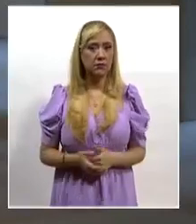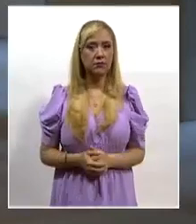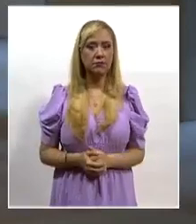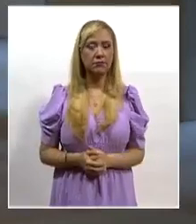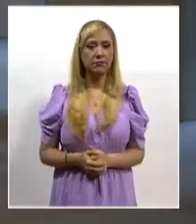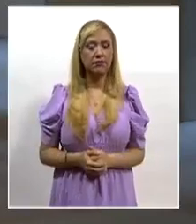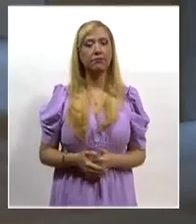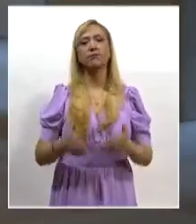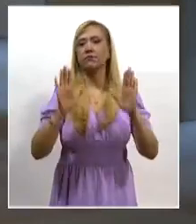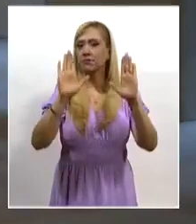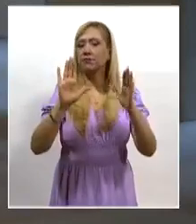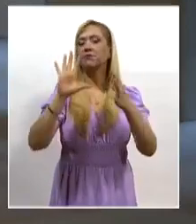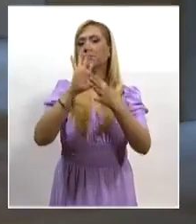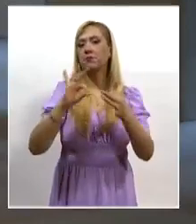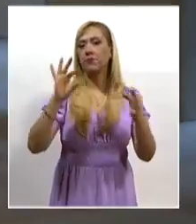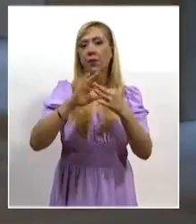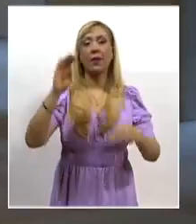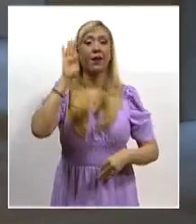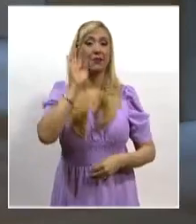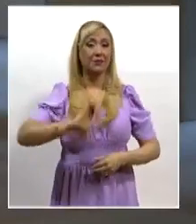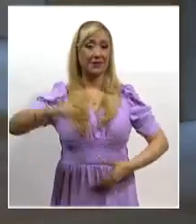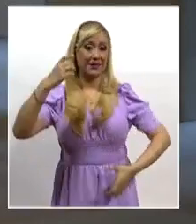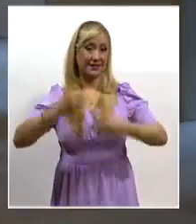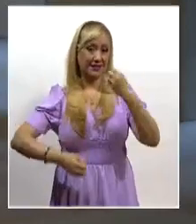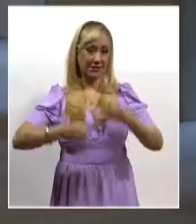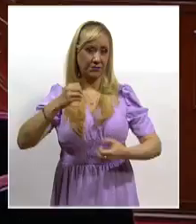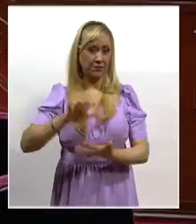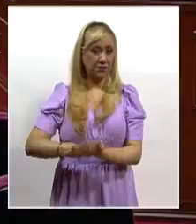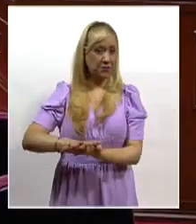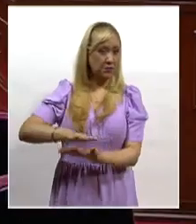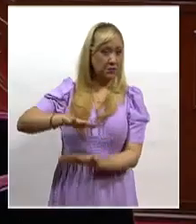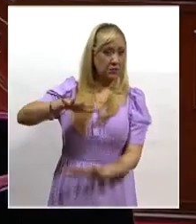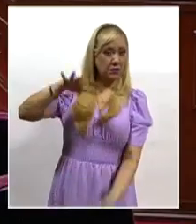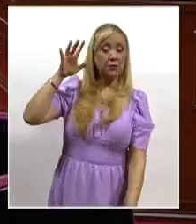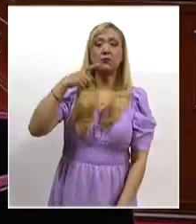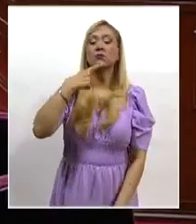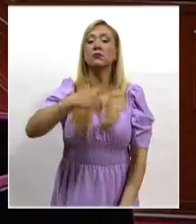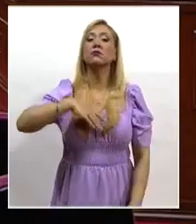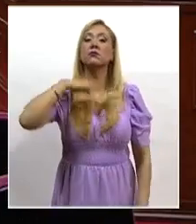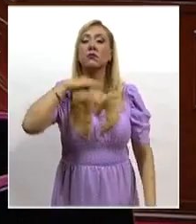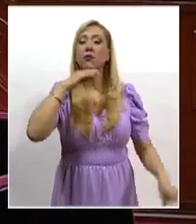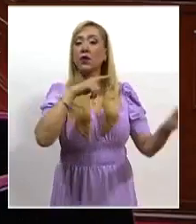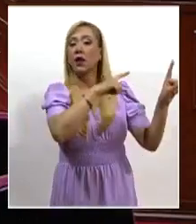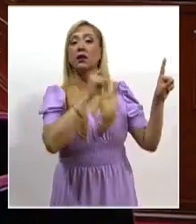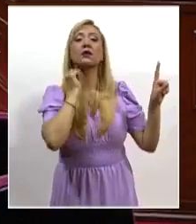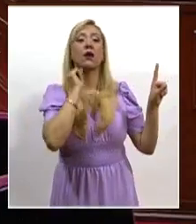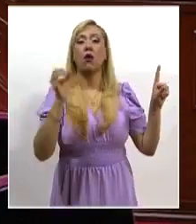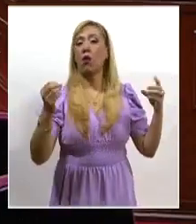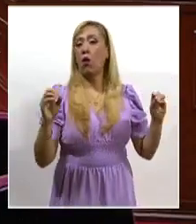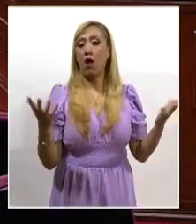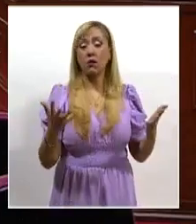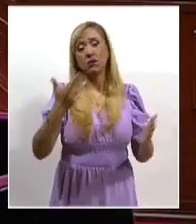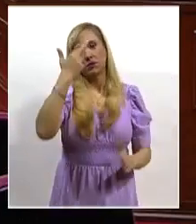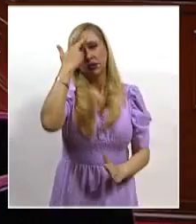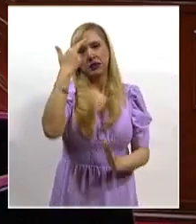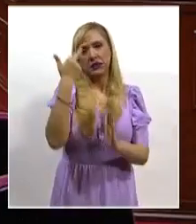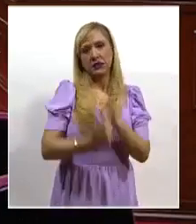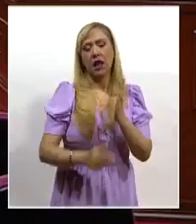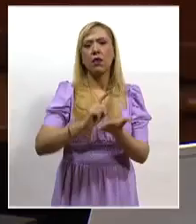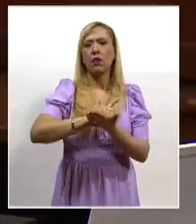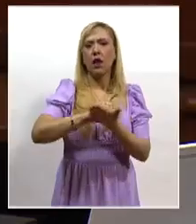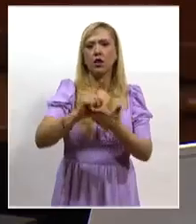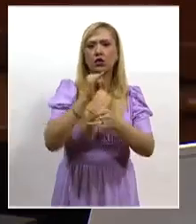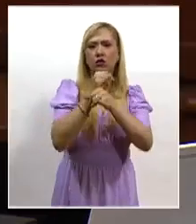Hay que explicar que las ministras y ministros de la mayoría argumentaron que la omisión del Senado derivó en violaciones al derecho de